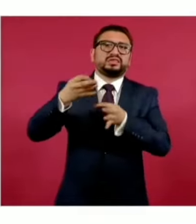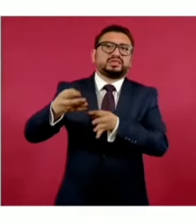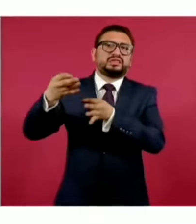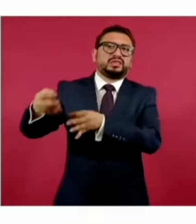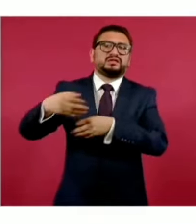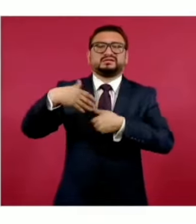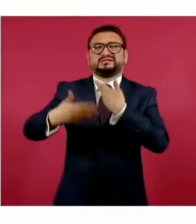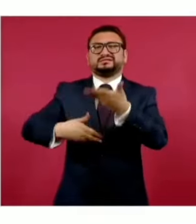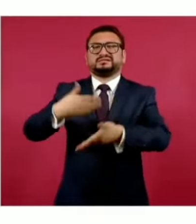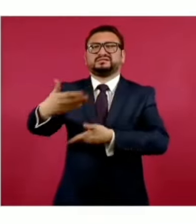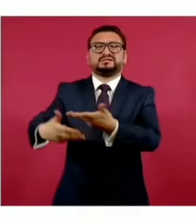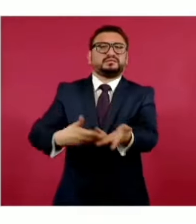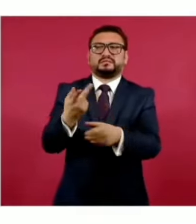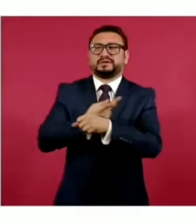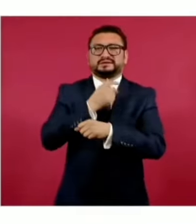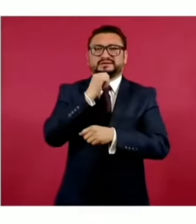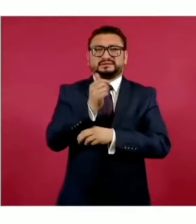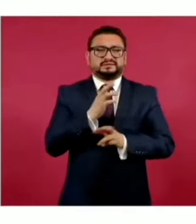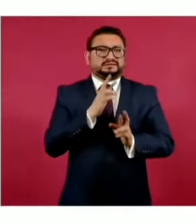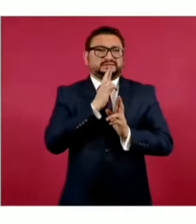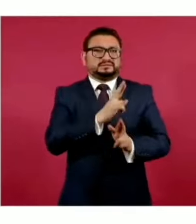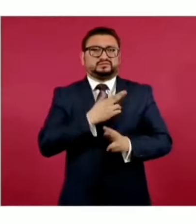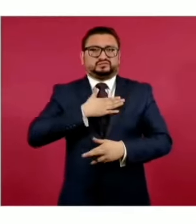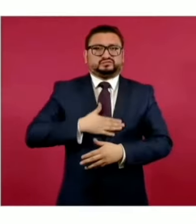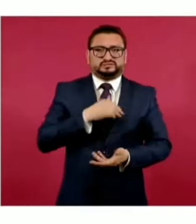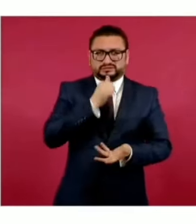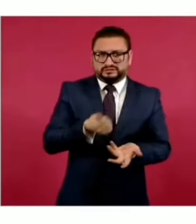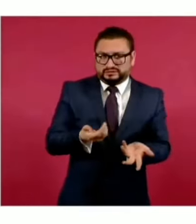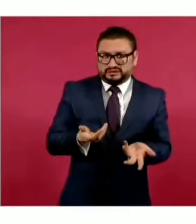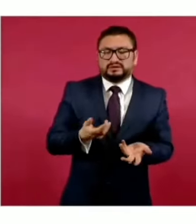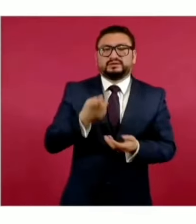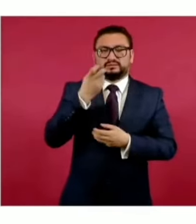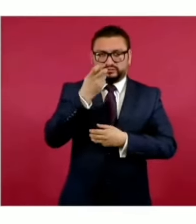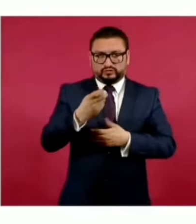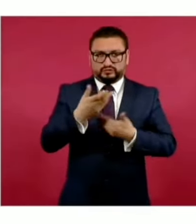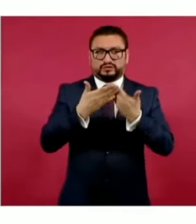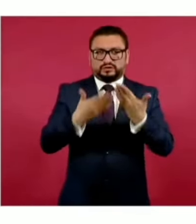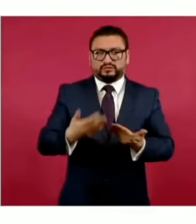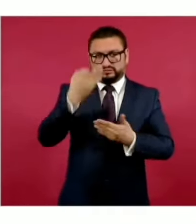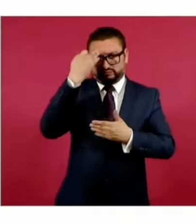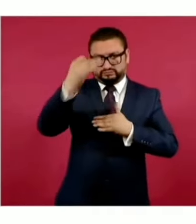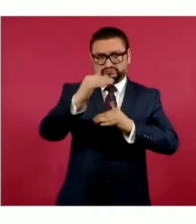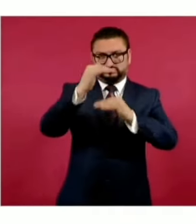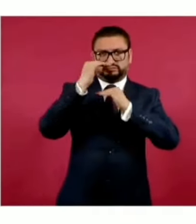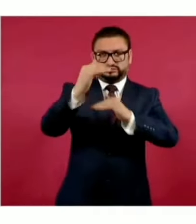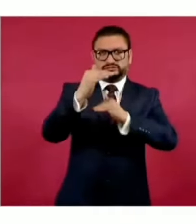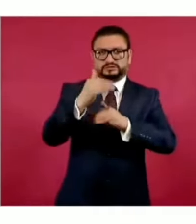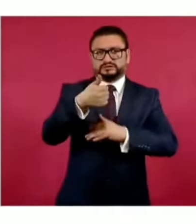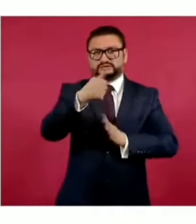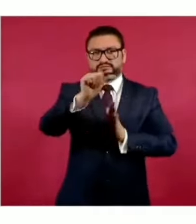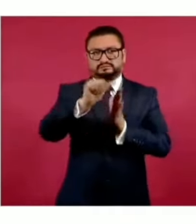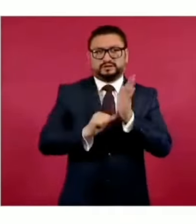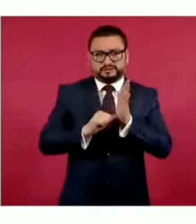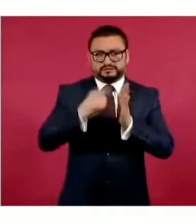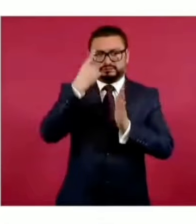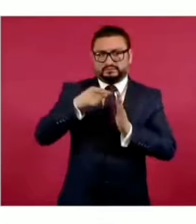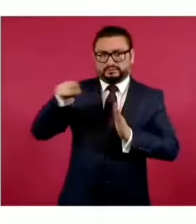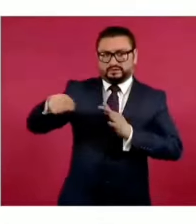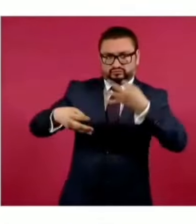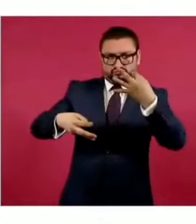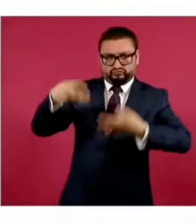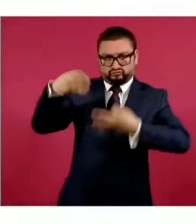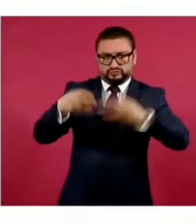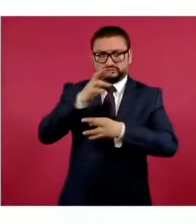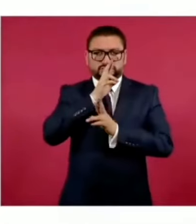y no pasa absolutamente nada. Entonces, se establece un plazo máximo de seis meses para que los jueces